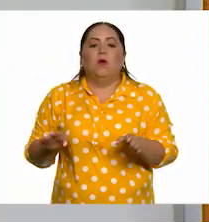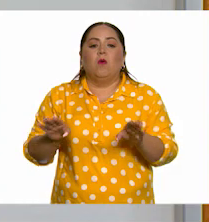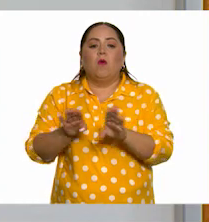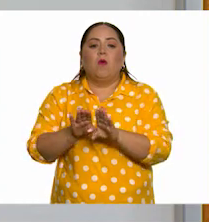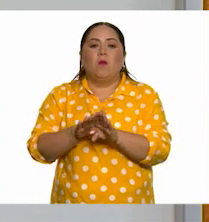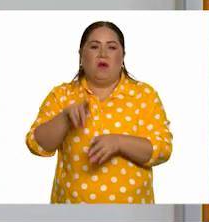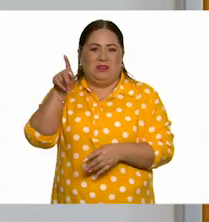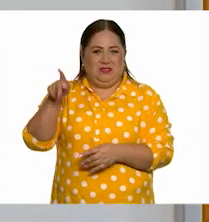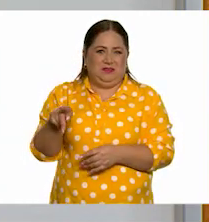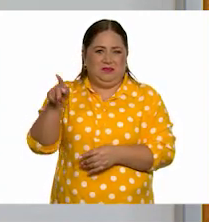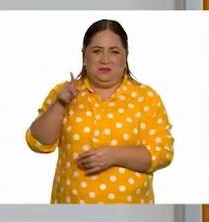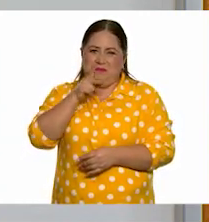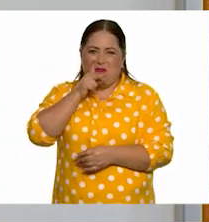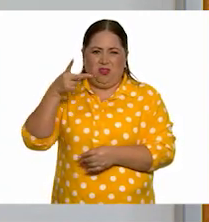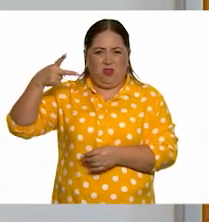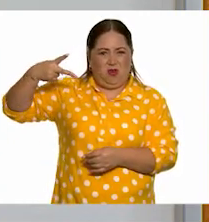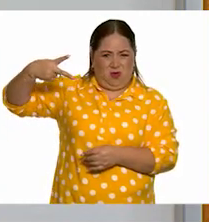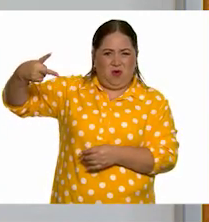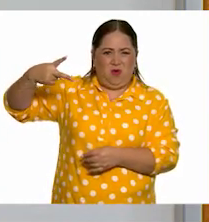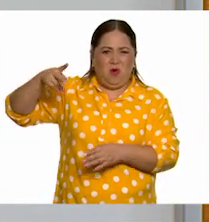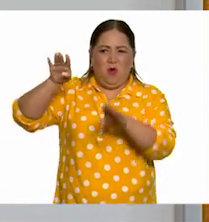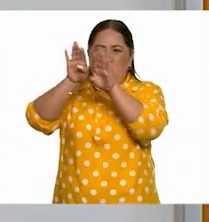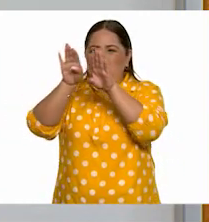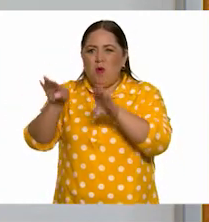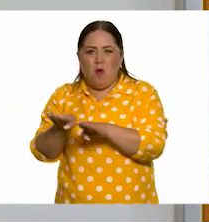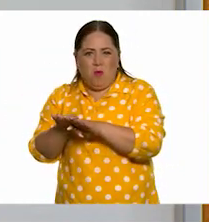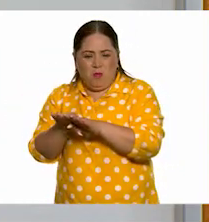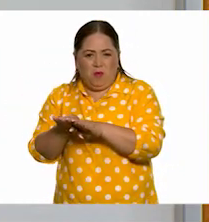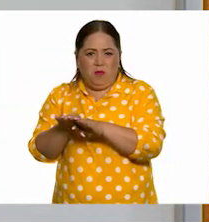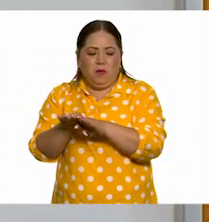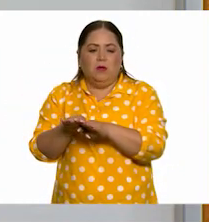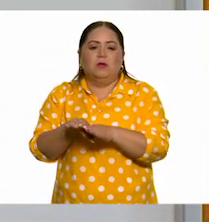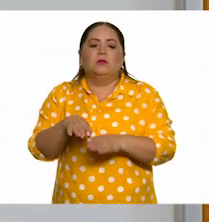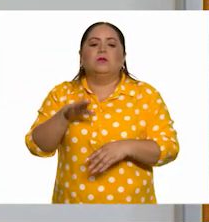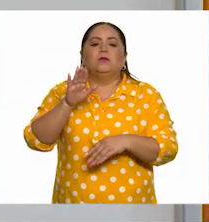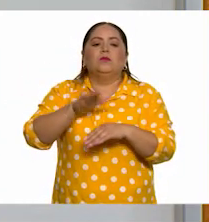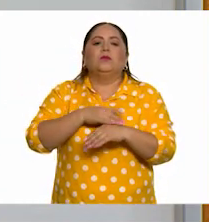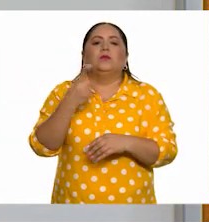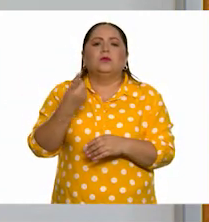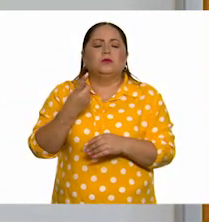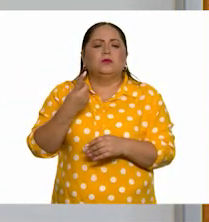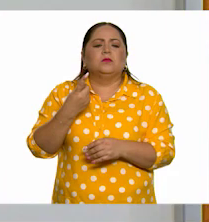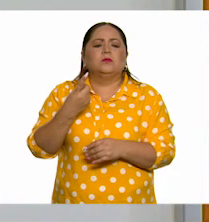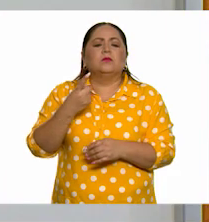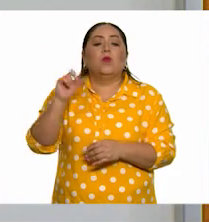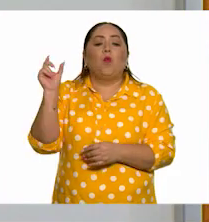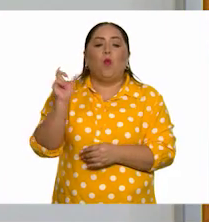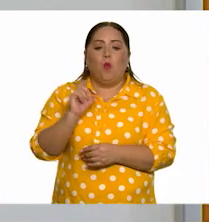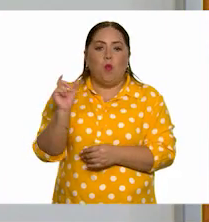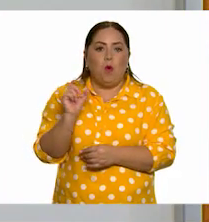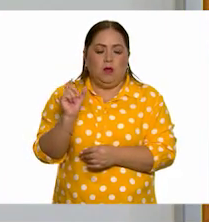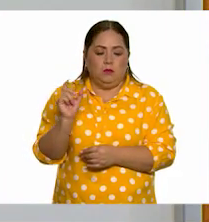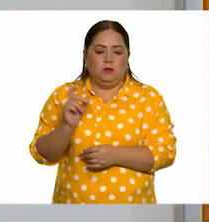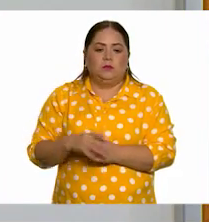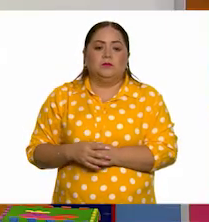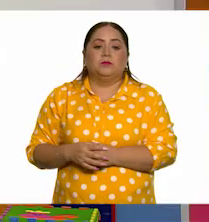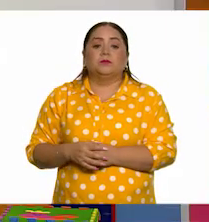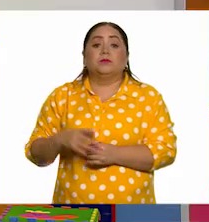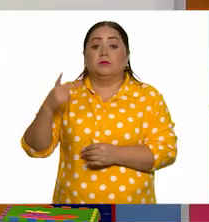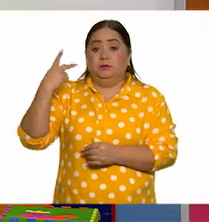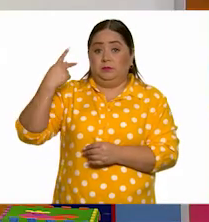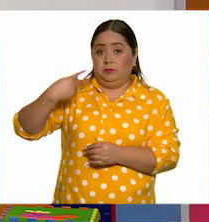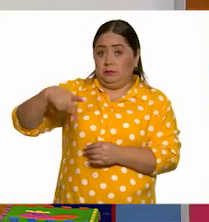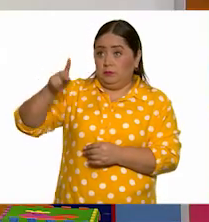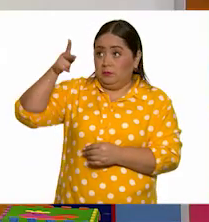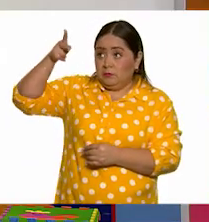Estas palabras que yo anoté aquí, que son cómo, cómo, que se volvió a repetir y cuándo. Pero